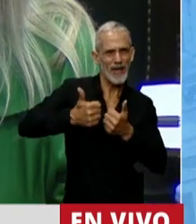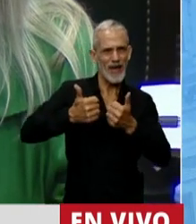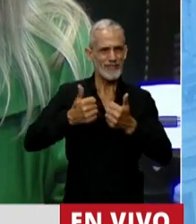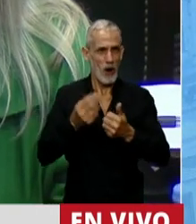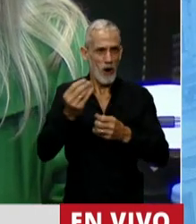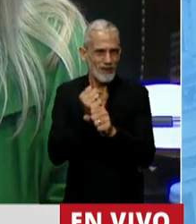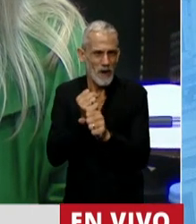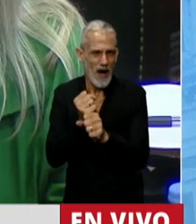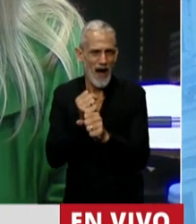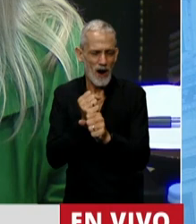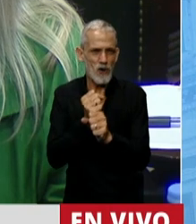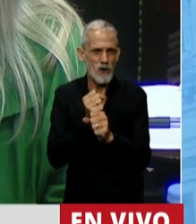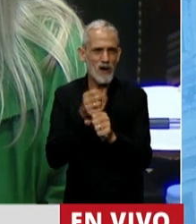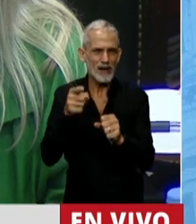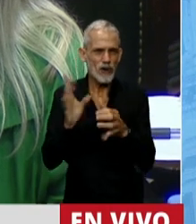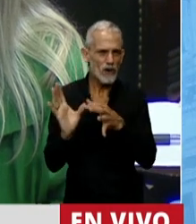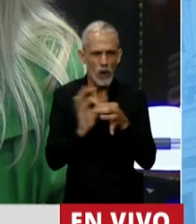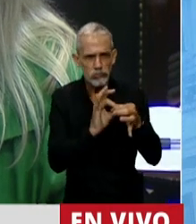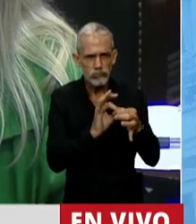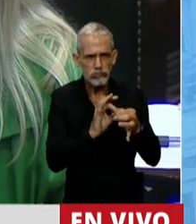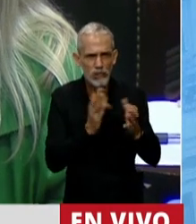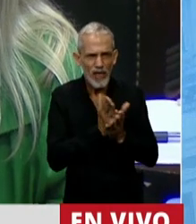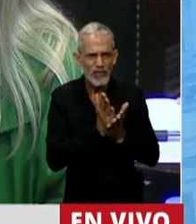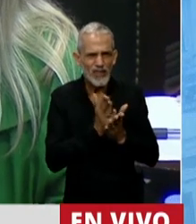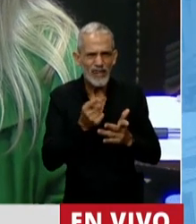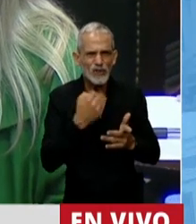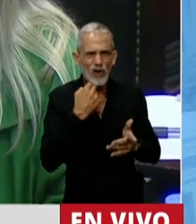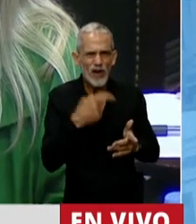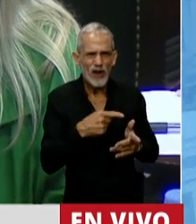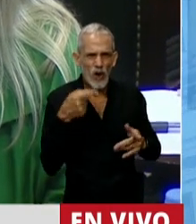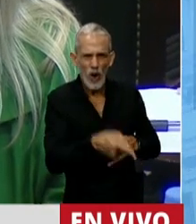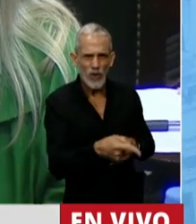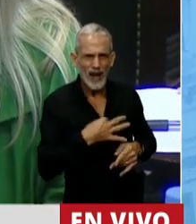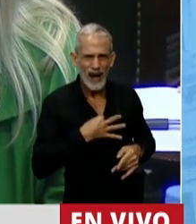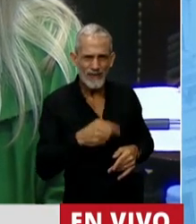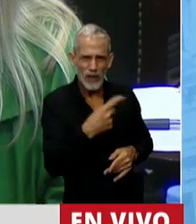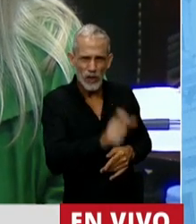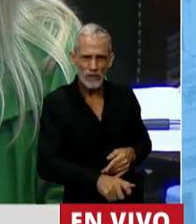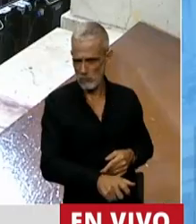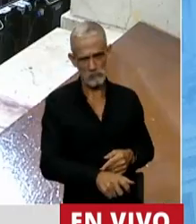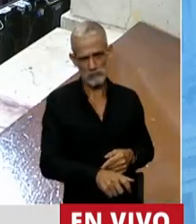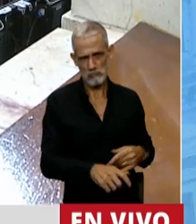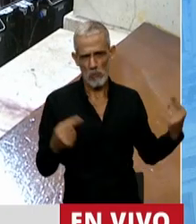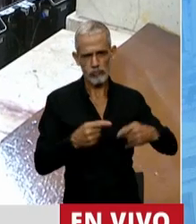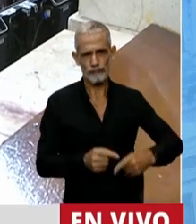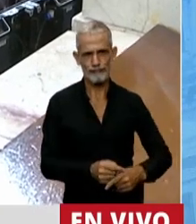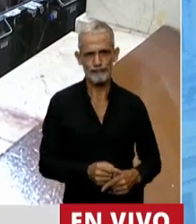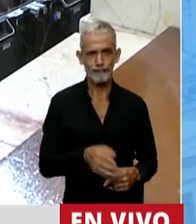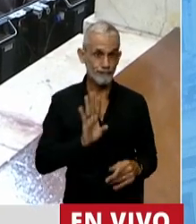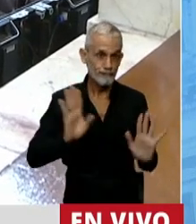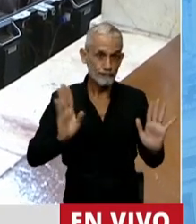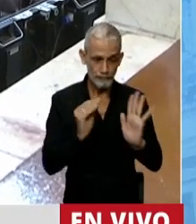ser, no está para nada vinculado al derecho de poder ir en contra de la vida de otro. Está absolutamente